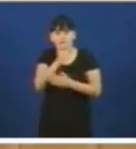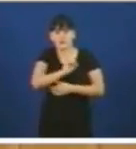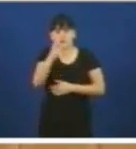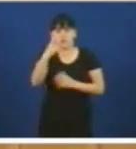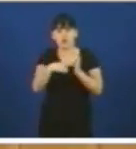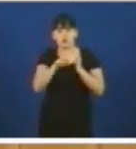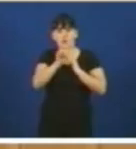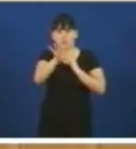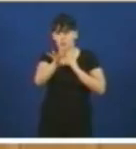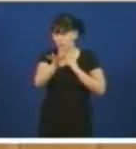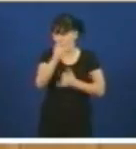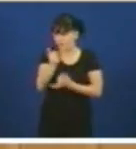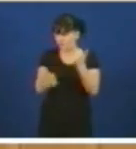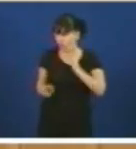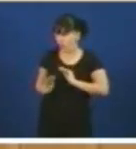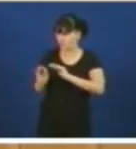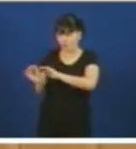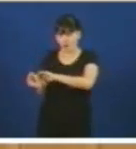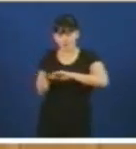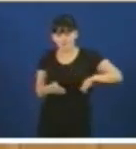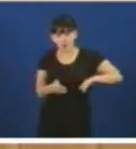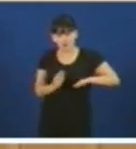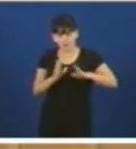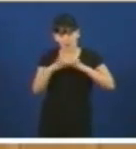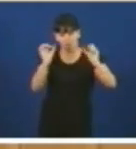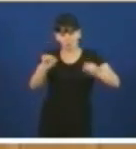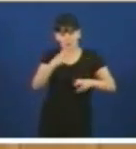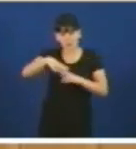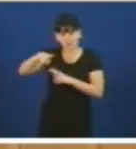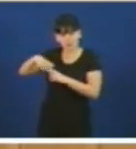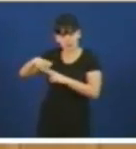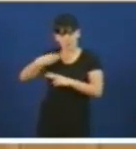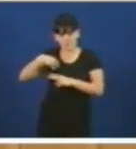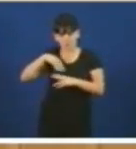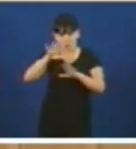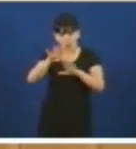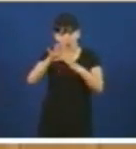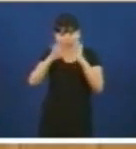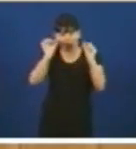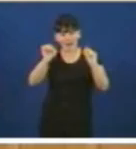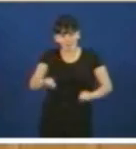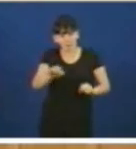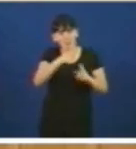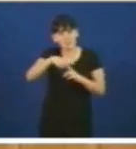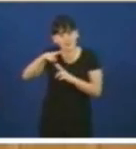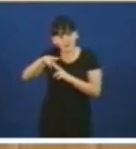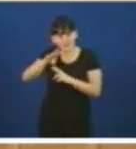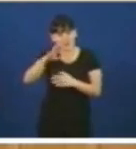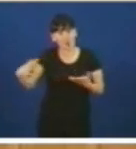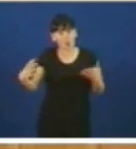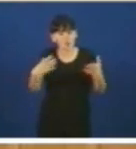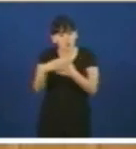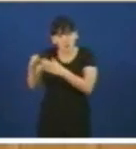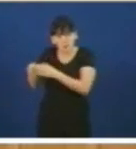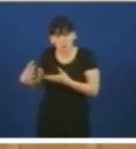desmarcanse vostedes do consenso político acadado institucionalmente señorías si un consenso acadado con todos os grupos